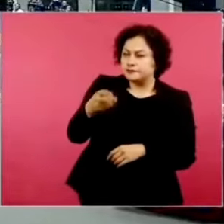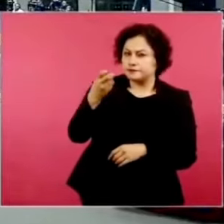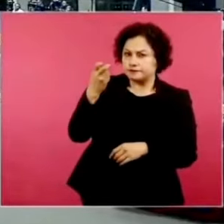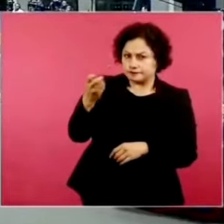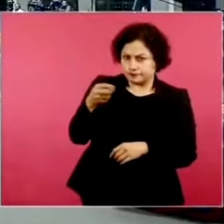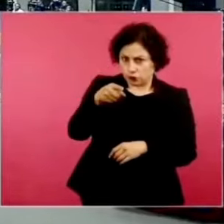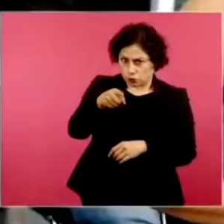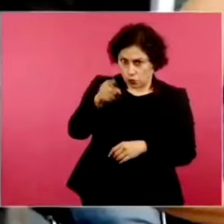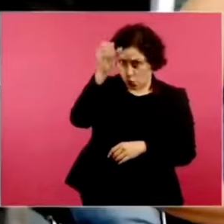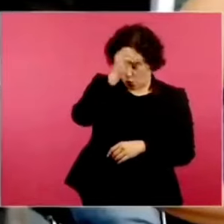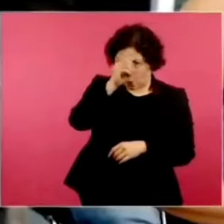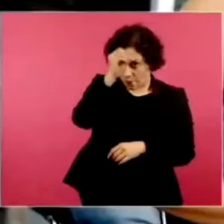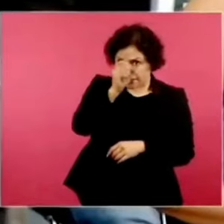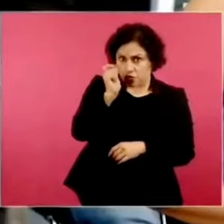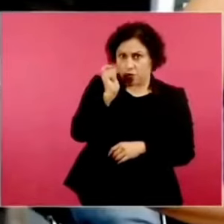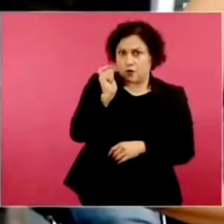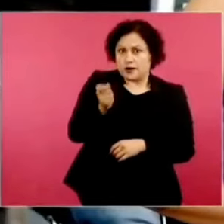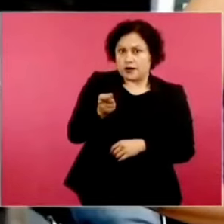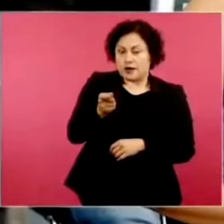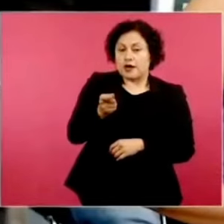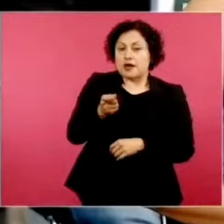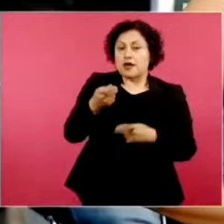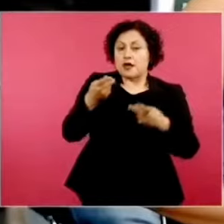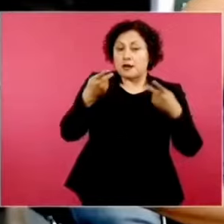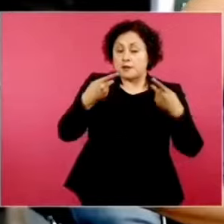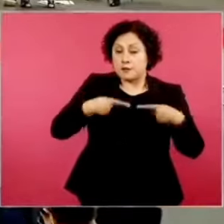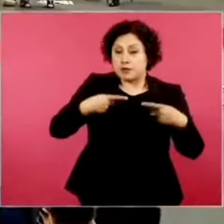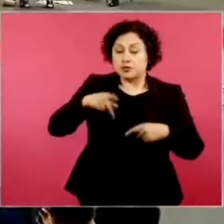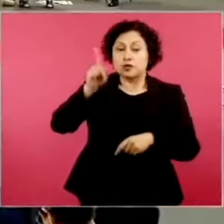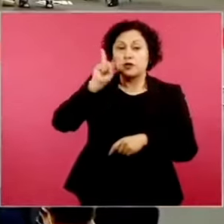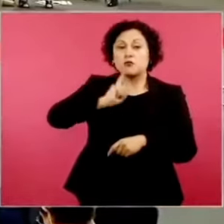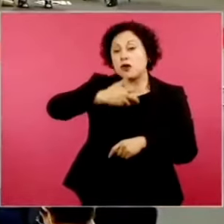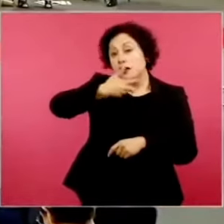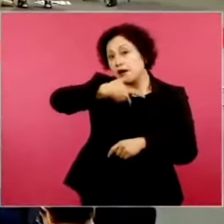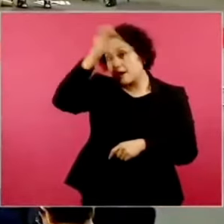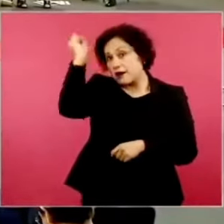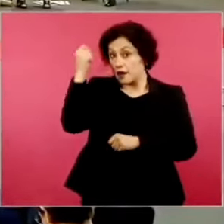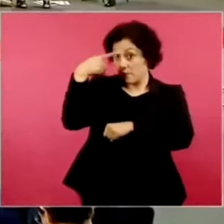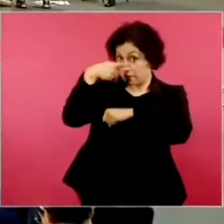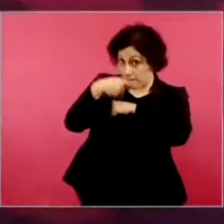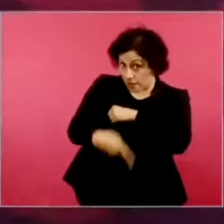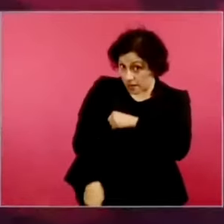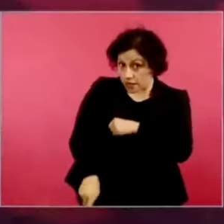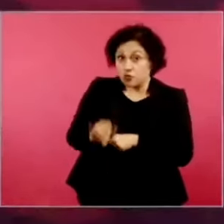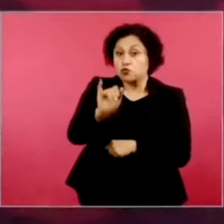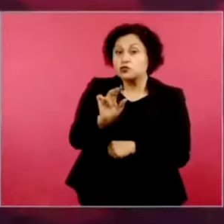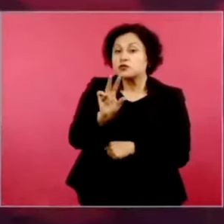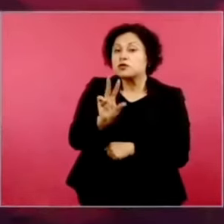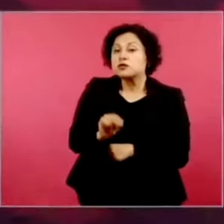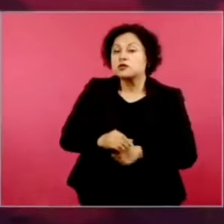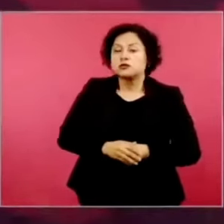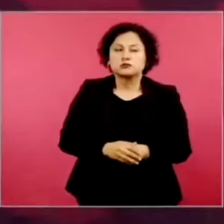no estuvo en riesgo la integridad de la candidata? No, no. No, no.